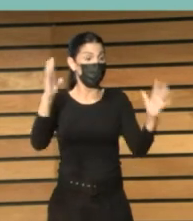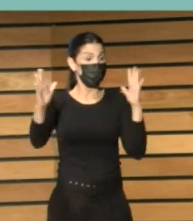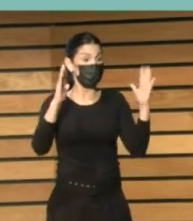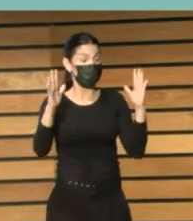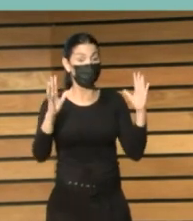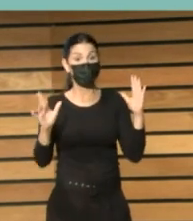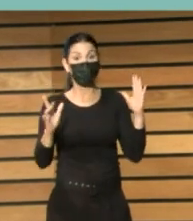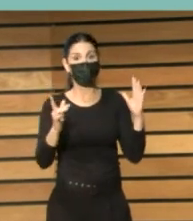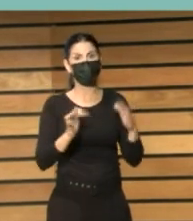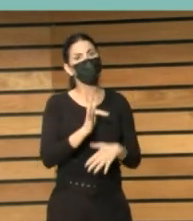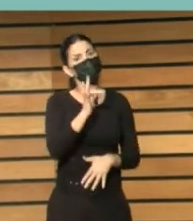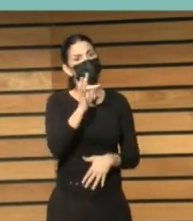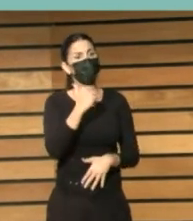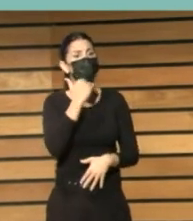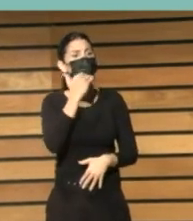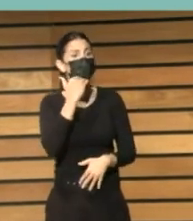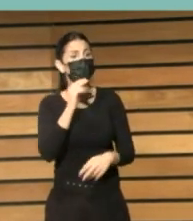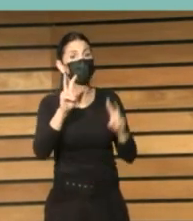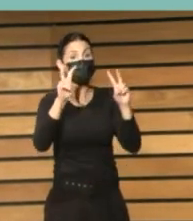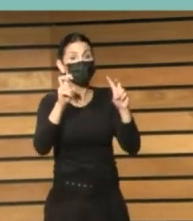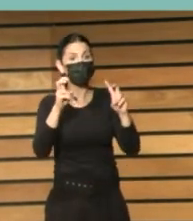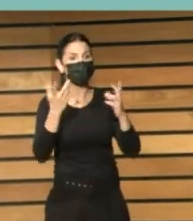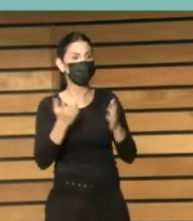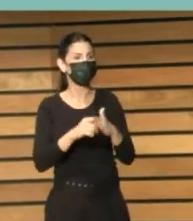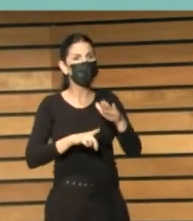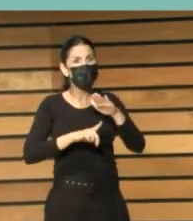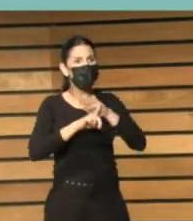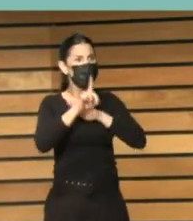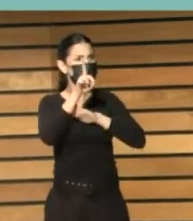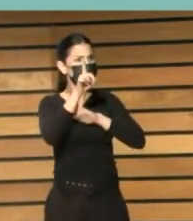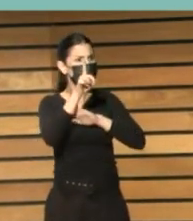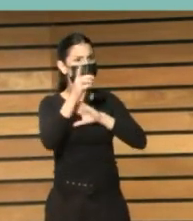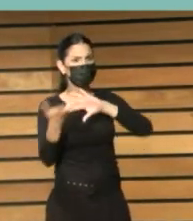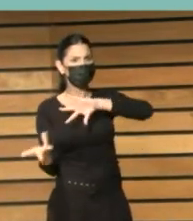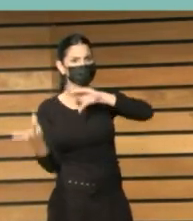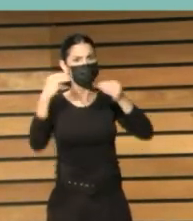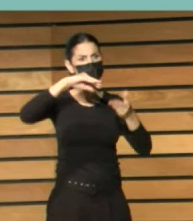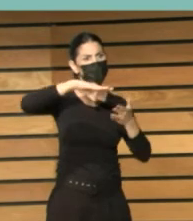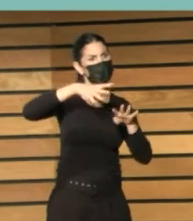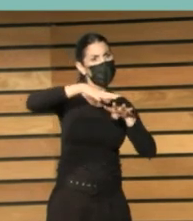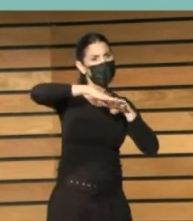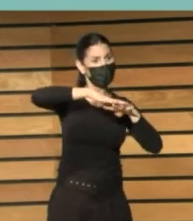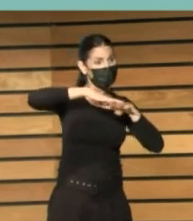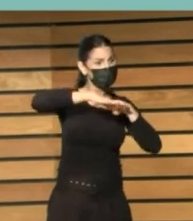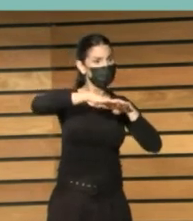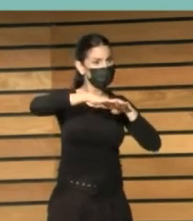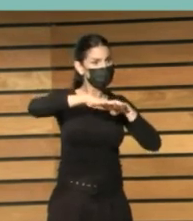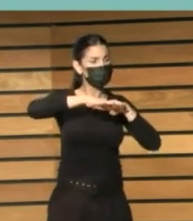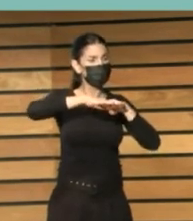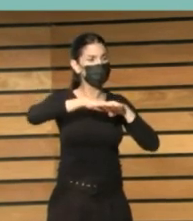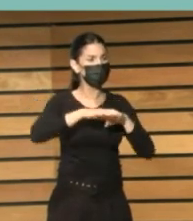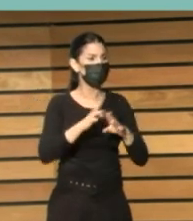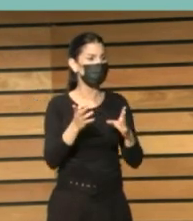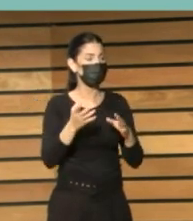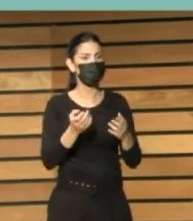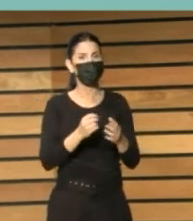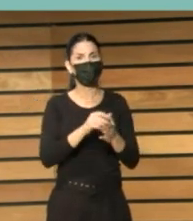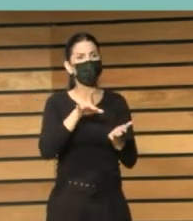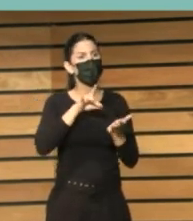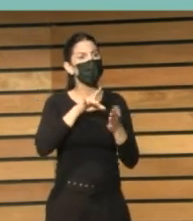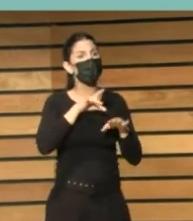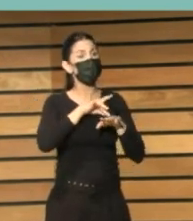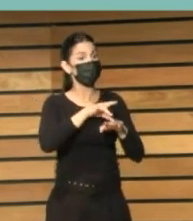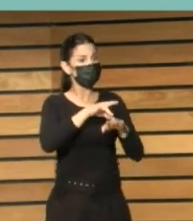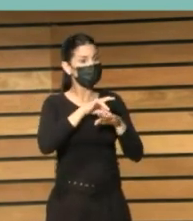positiva que es toda la evolución a través de las redes y de los servicios a través de las redes desde los servicios de las comunidades